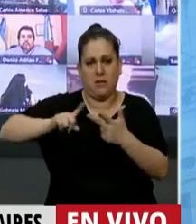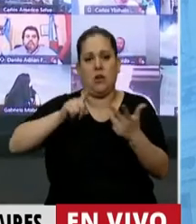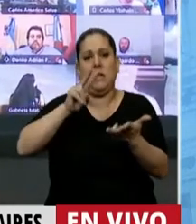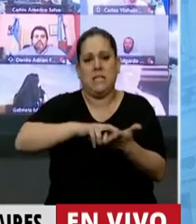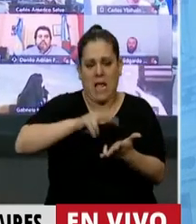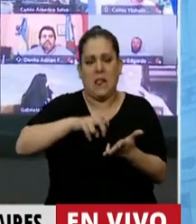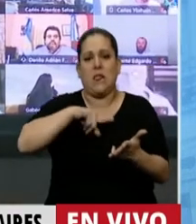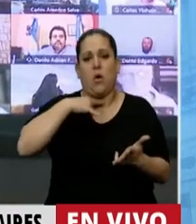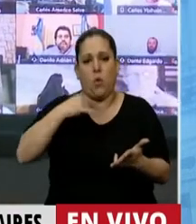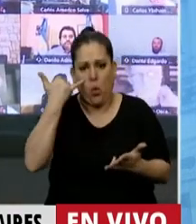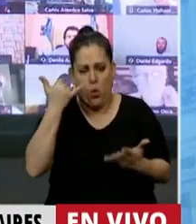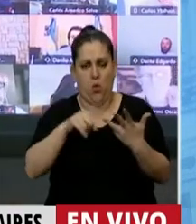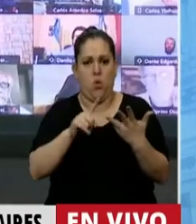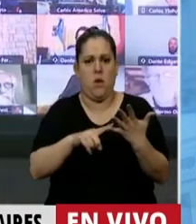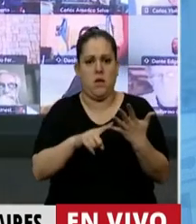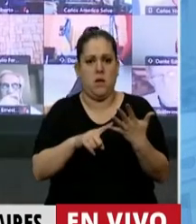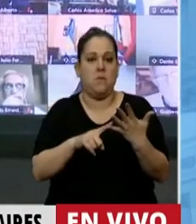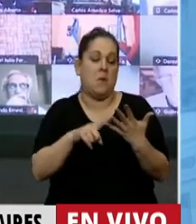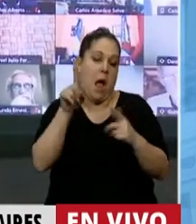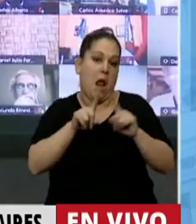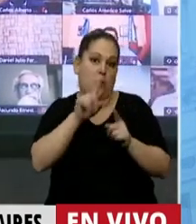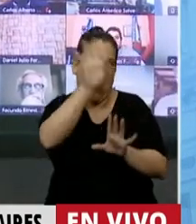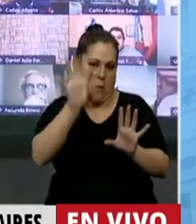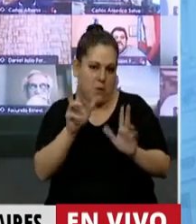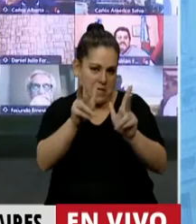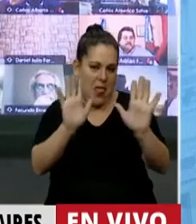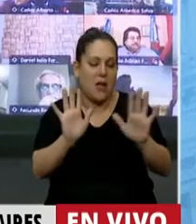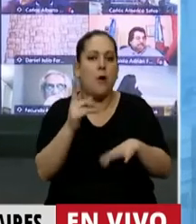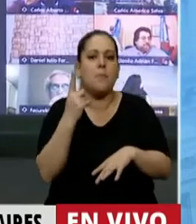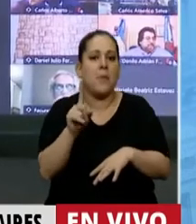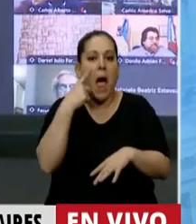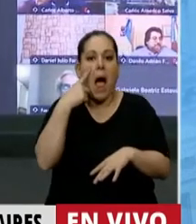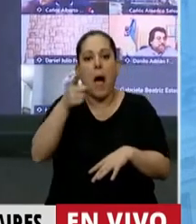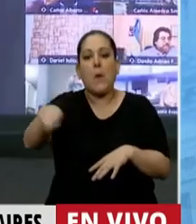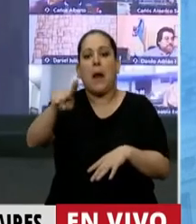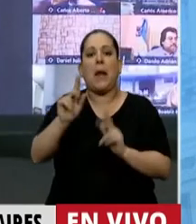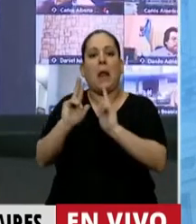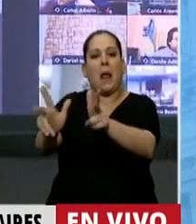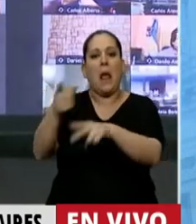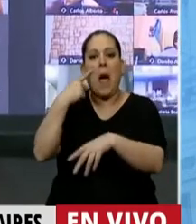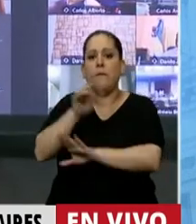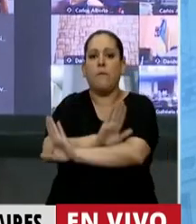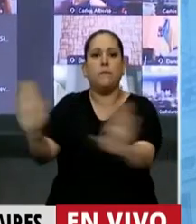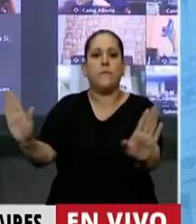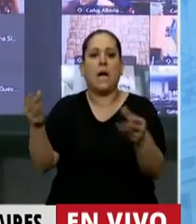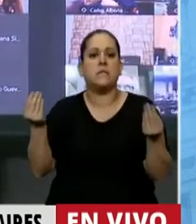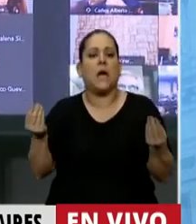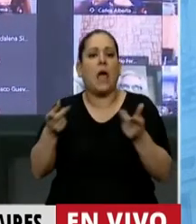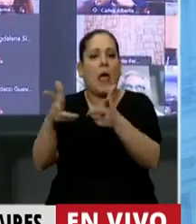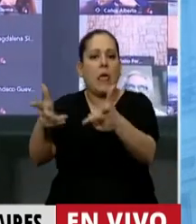Salta, Jujuy, por mencionar solo algunos, alguien les pone una vez el freno de que terminen de